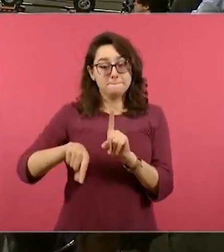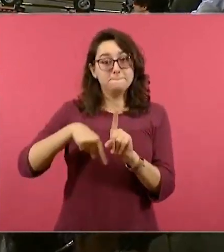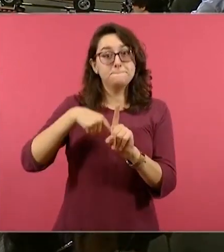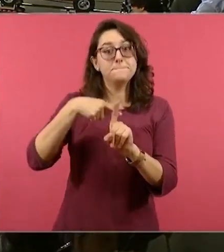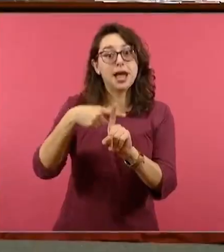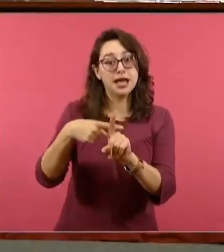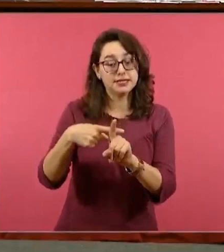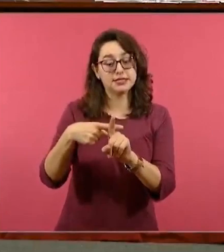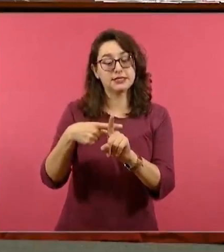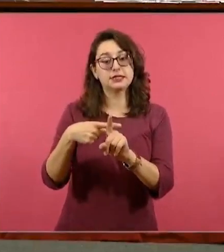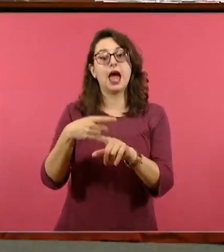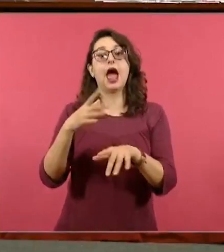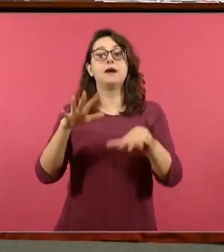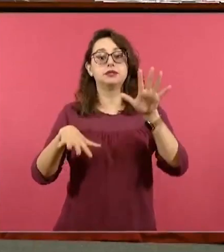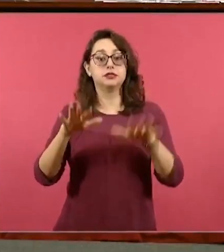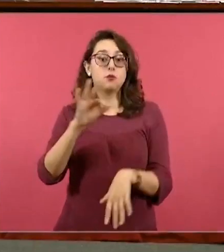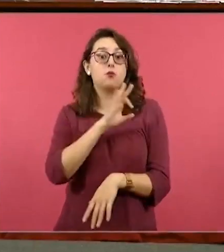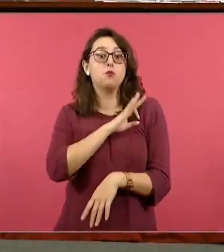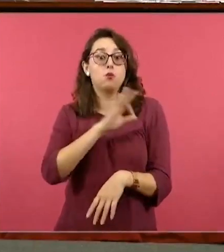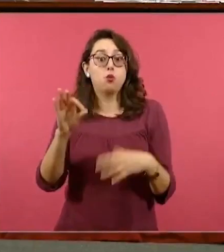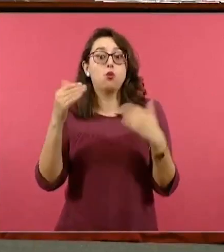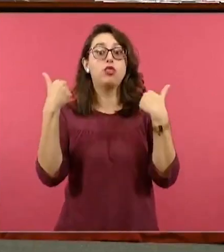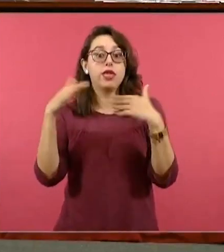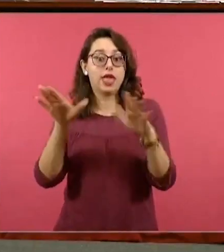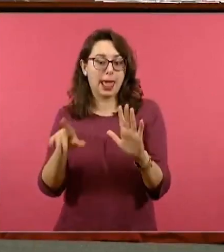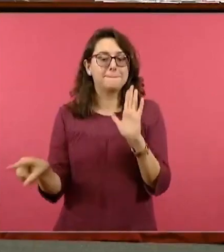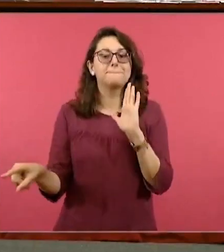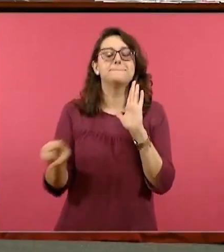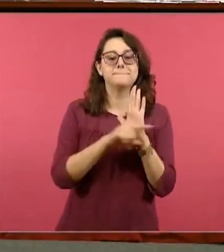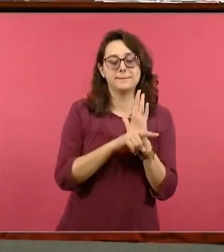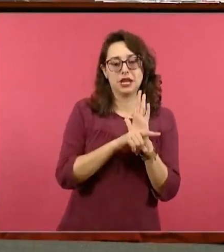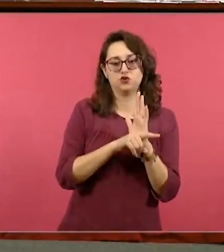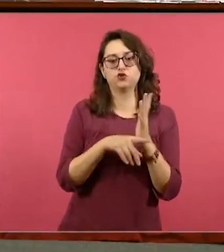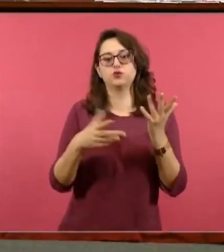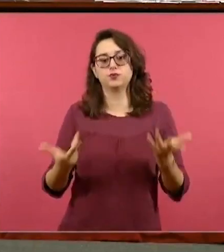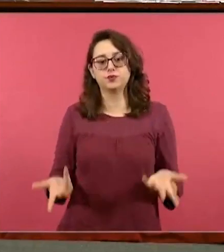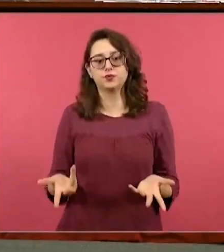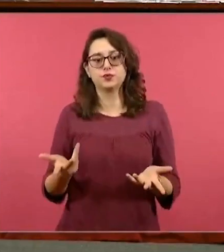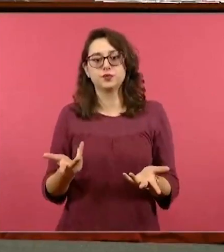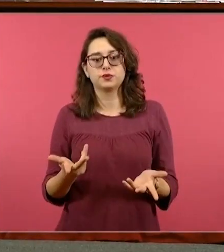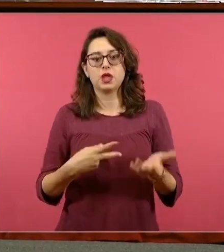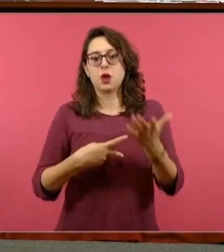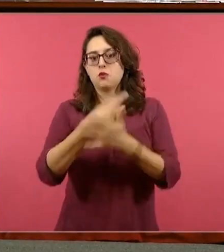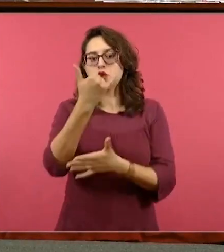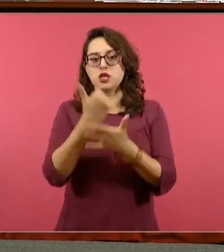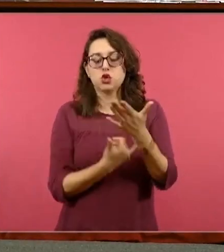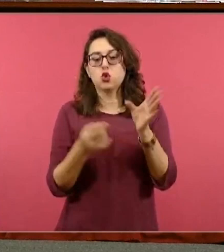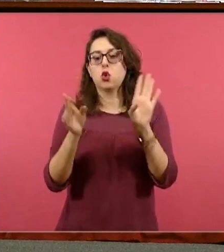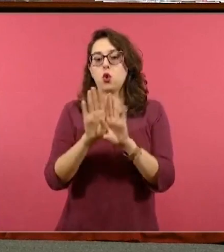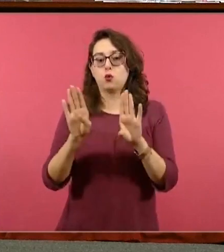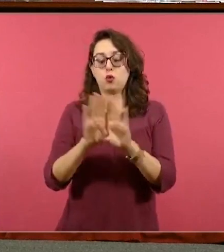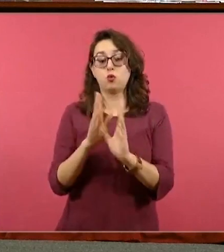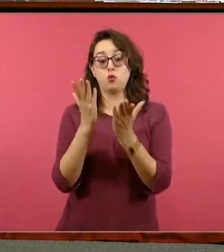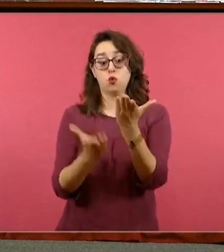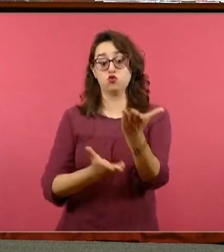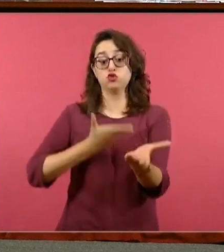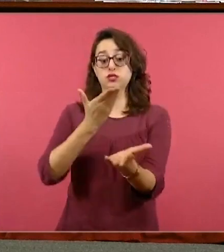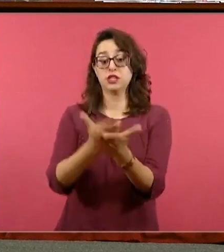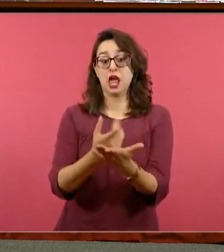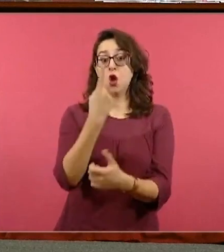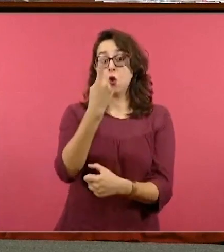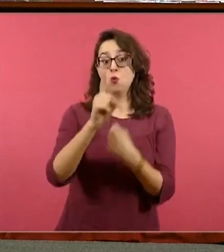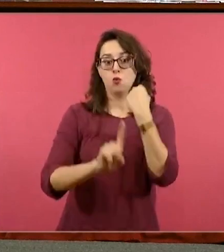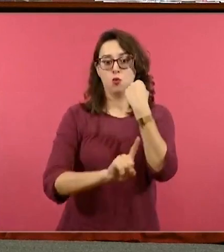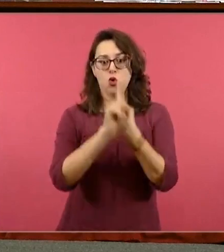es importante mencionar que se hace una búsqueda de información, se busca una situación problemática o la problematizamos. Identificamos las